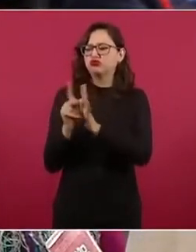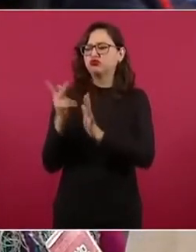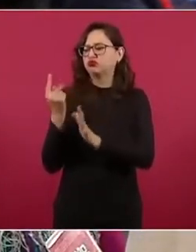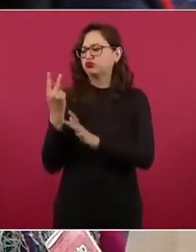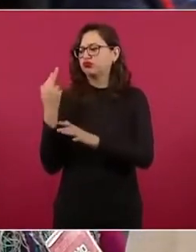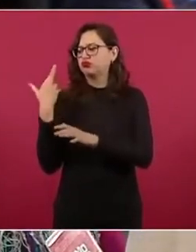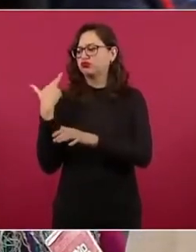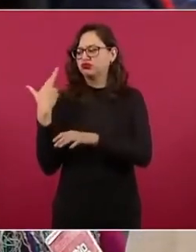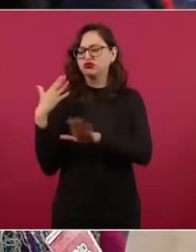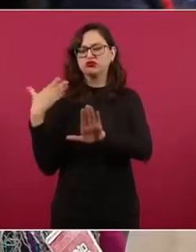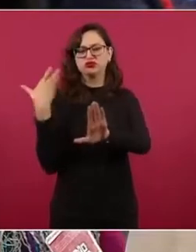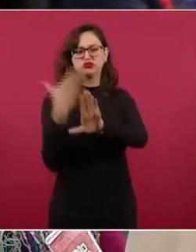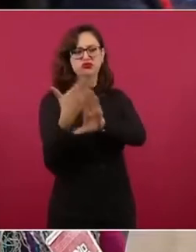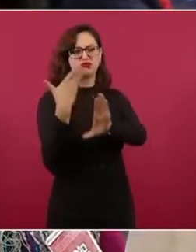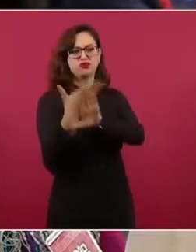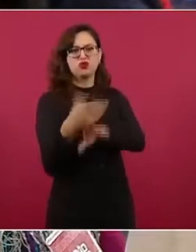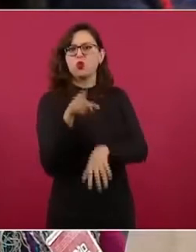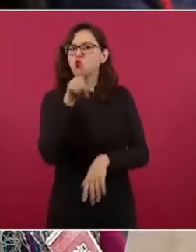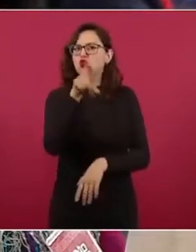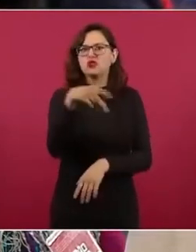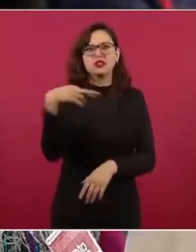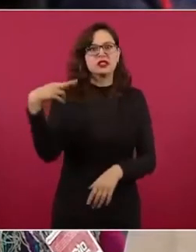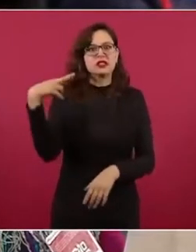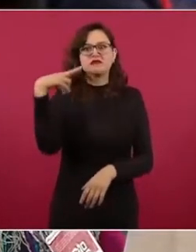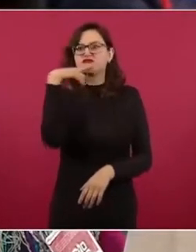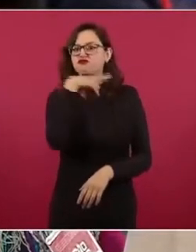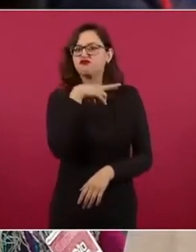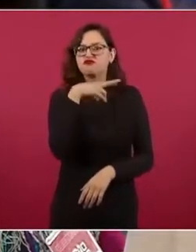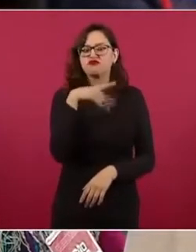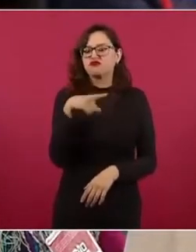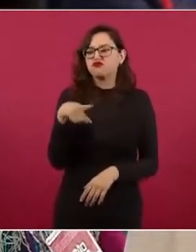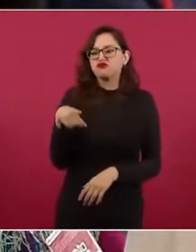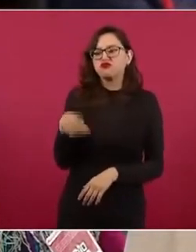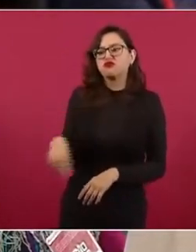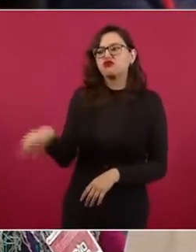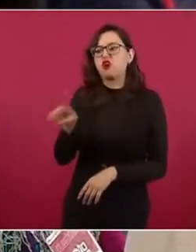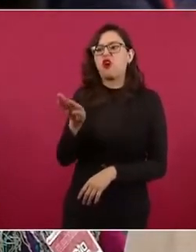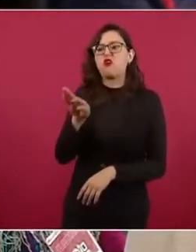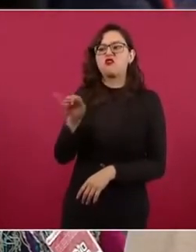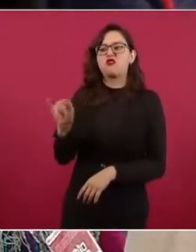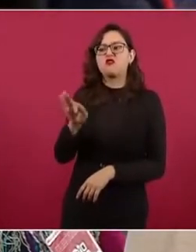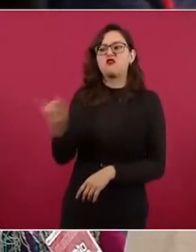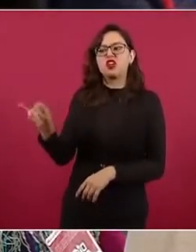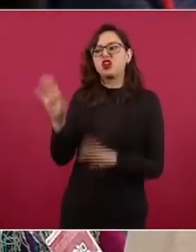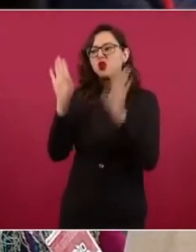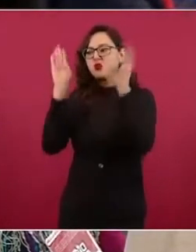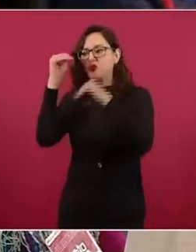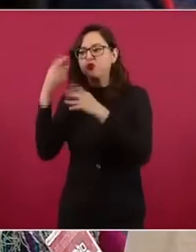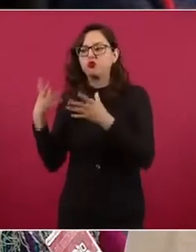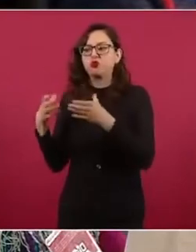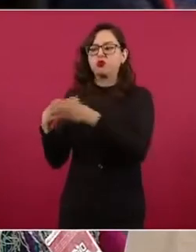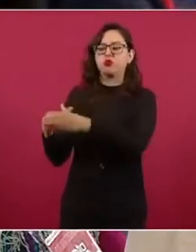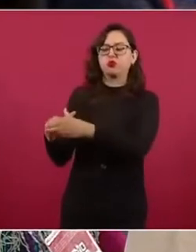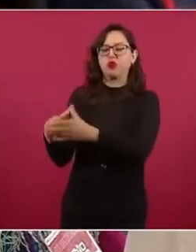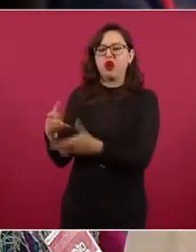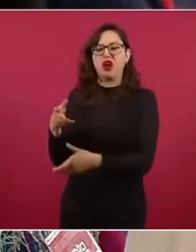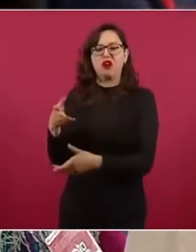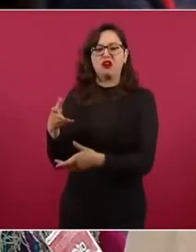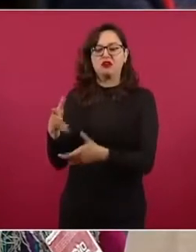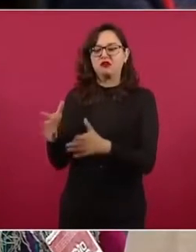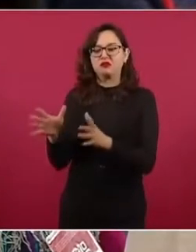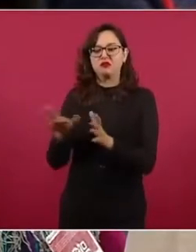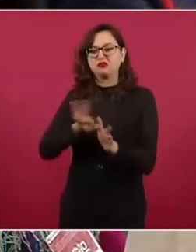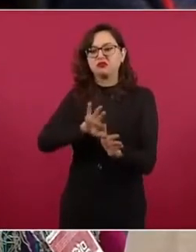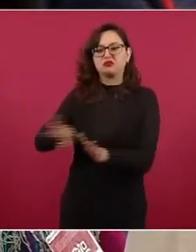inmediatamente los tacha como que son la prensa fifí, que son los conservadores, los ponen de un